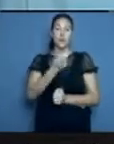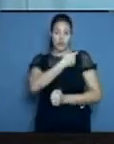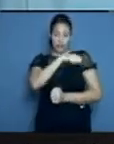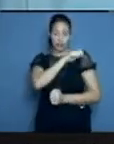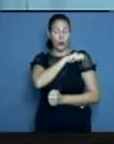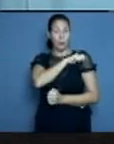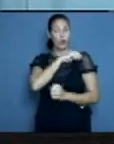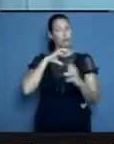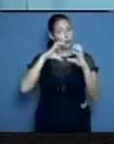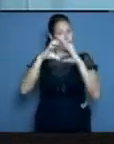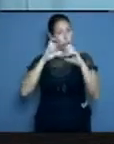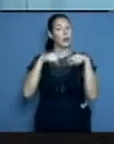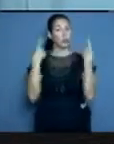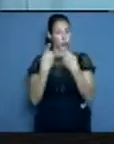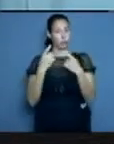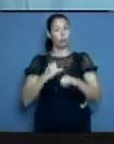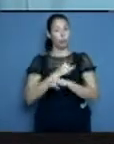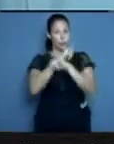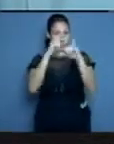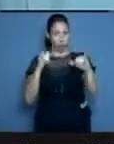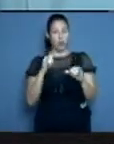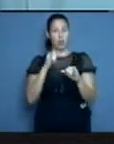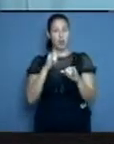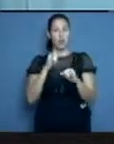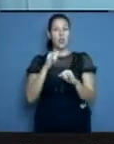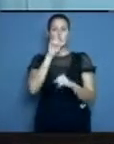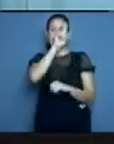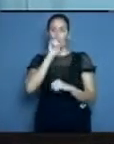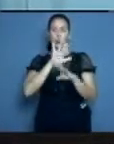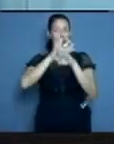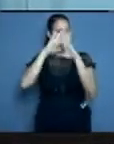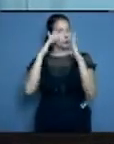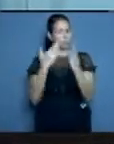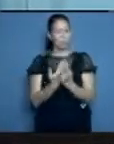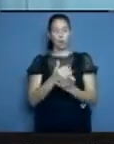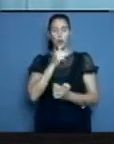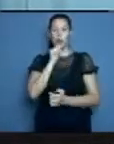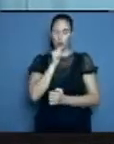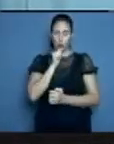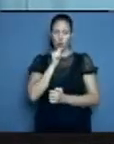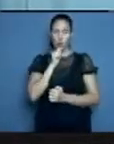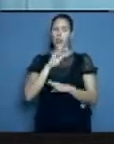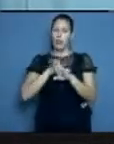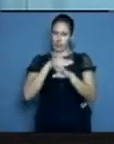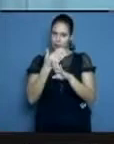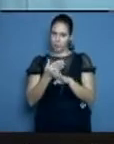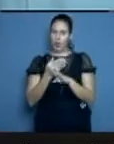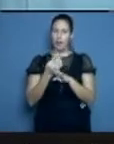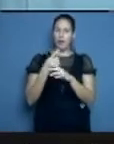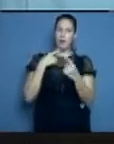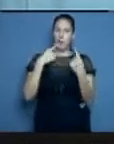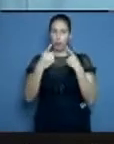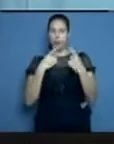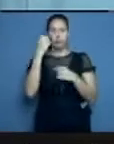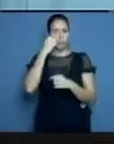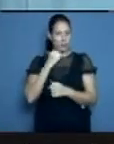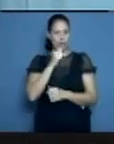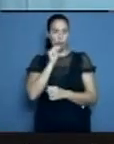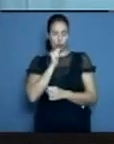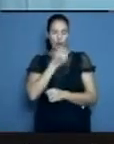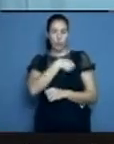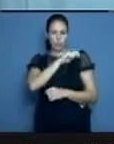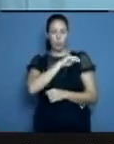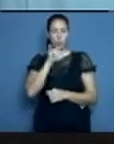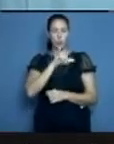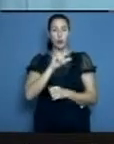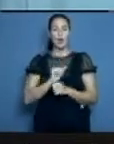se comunica con nosotros. Vamos a estar leyendo otras inquietudes hasta casi la una de la tarde, porque vamos a hablar de medicamentos, de disponibilidad